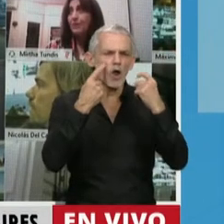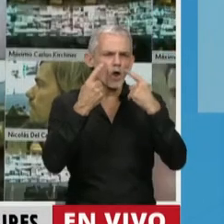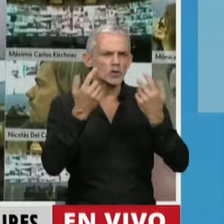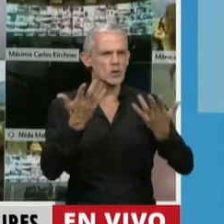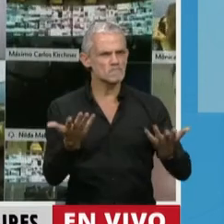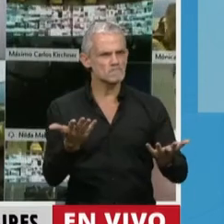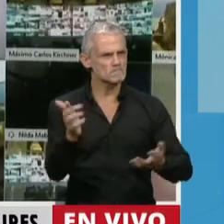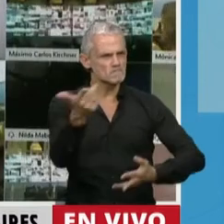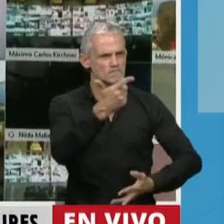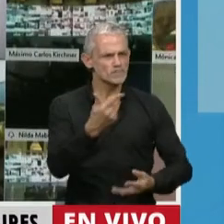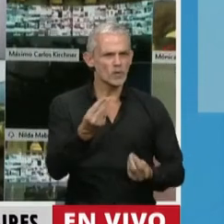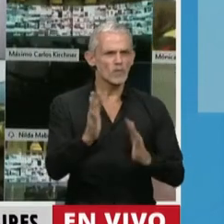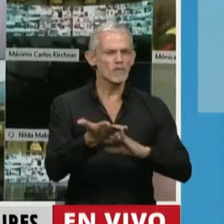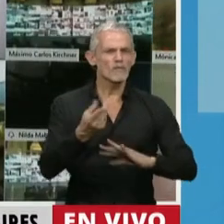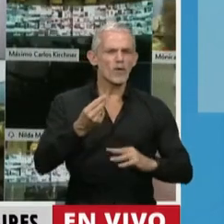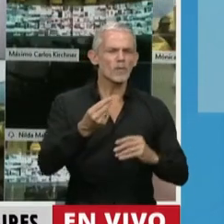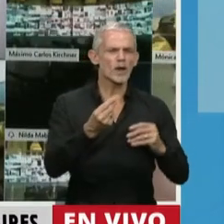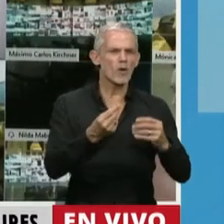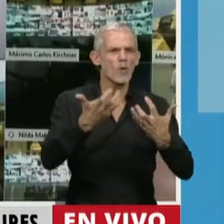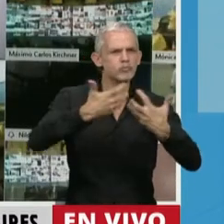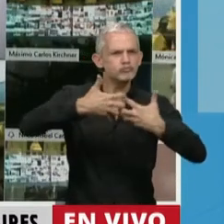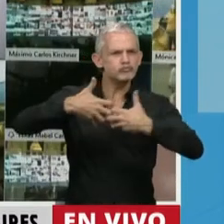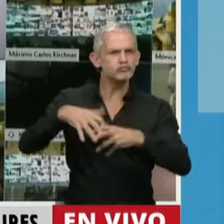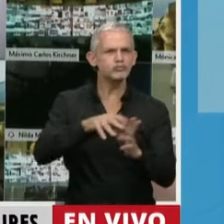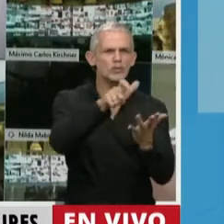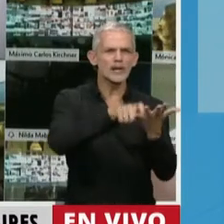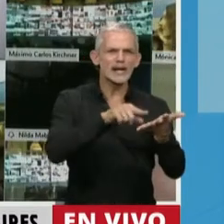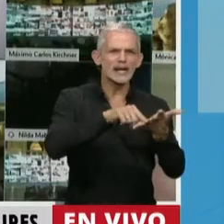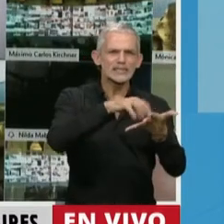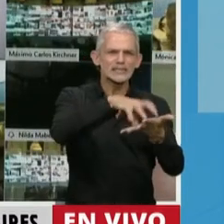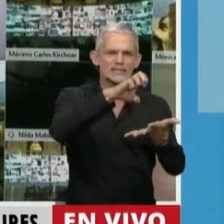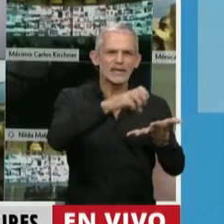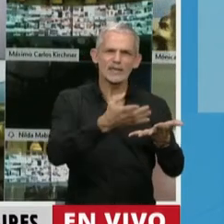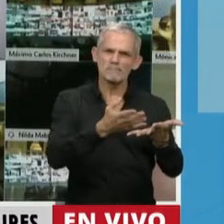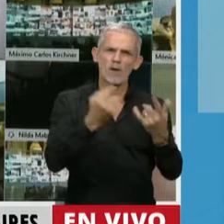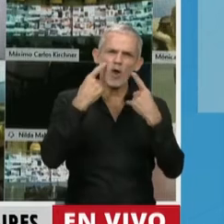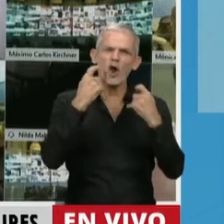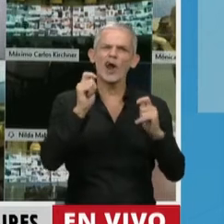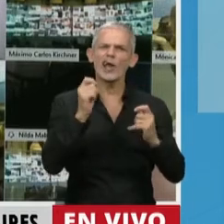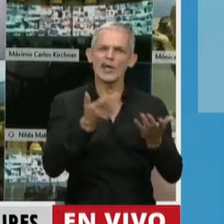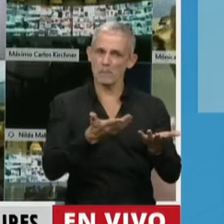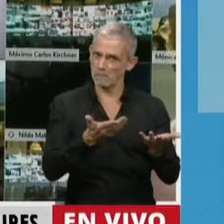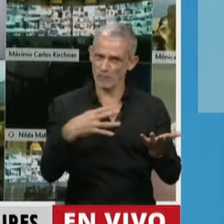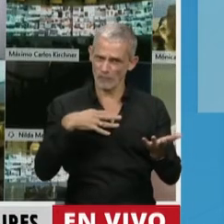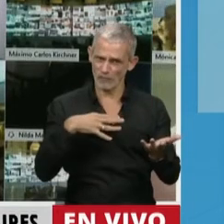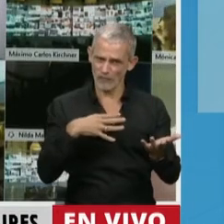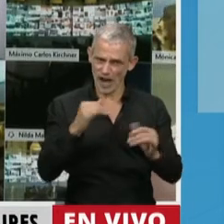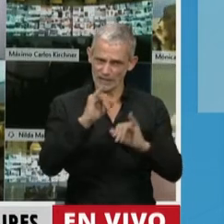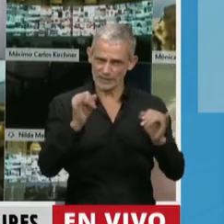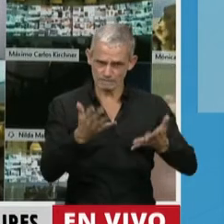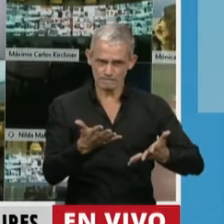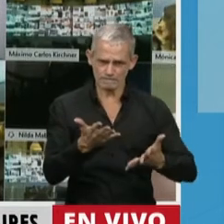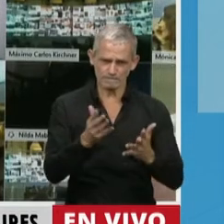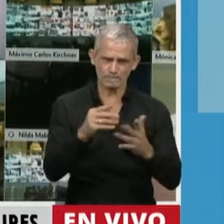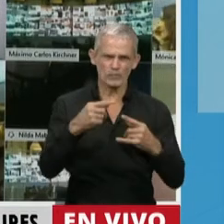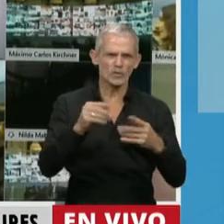contralor del funcionamiento de estos mecanismos de prescripción. Esto creo que es un elemento importante que ha sido marcado